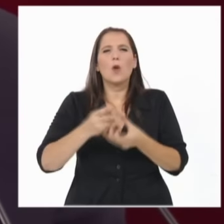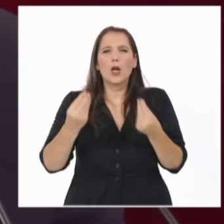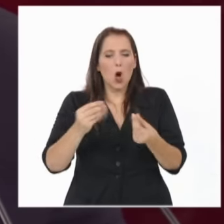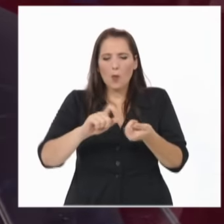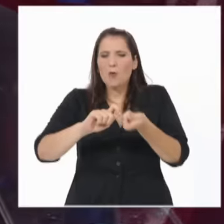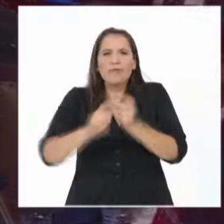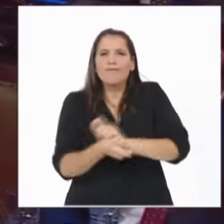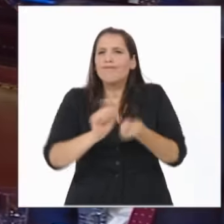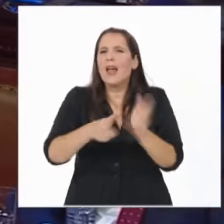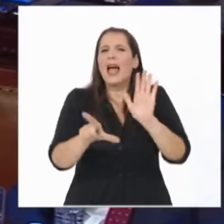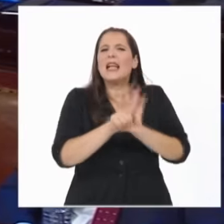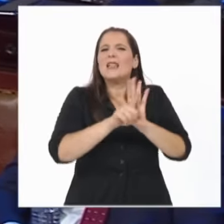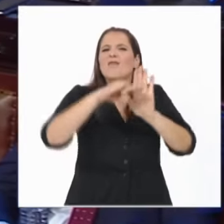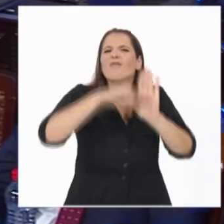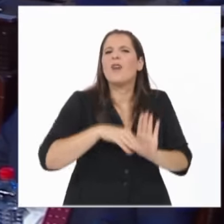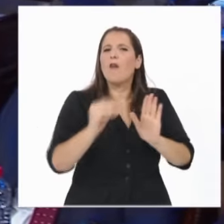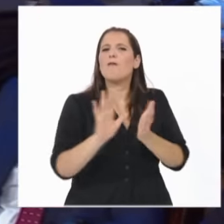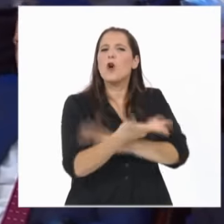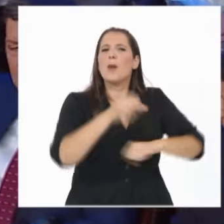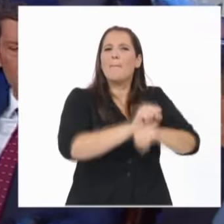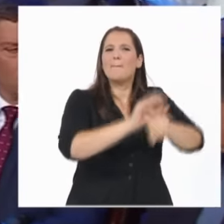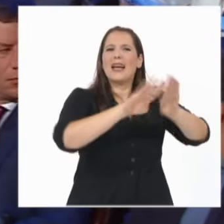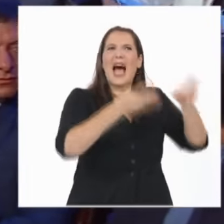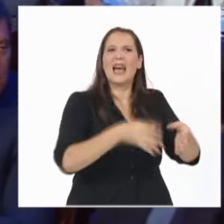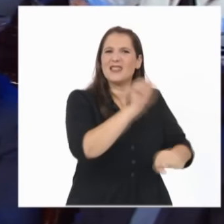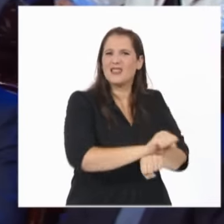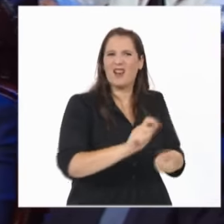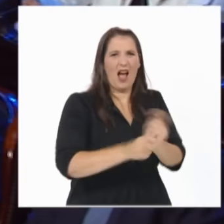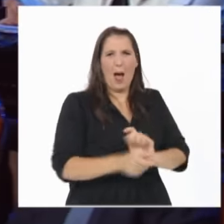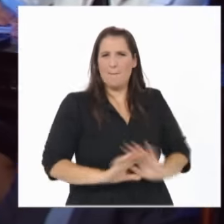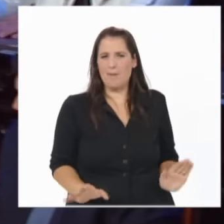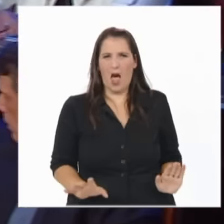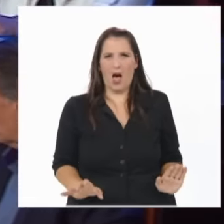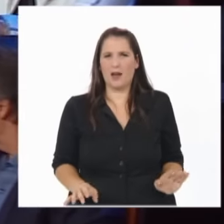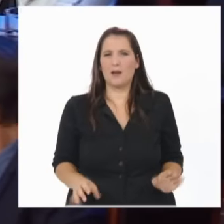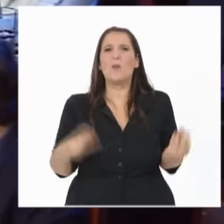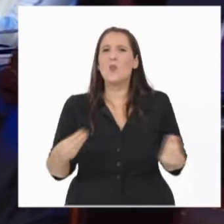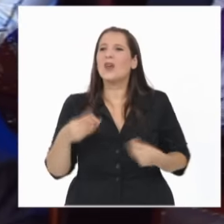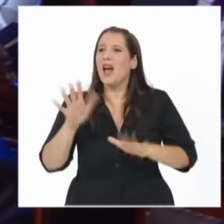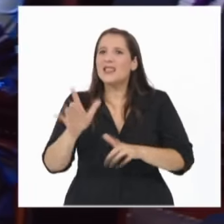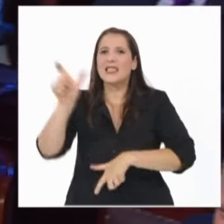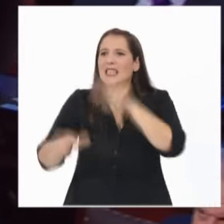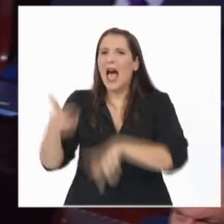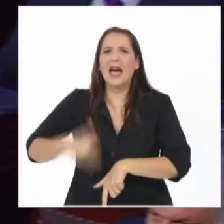Penitenciario. Para que los argentinos puedan vivir más tranquilos,